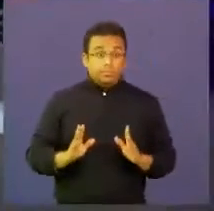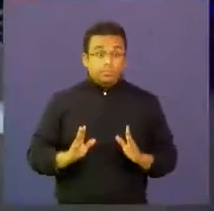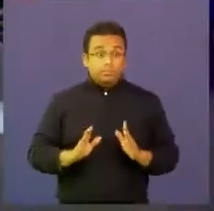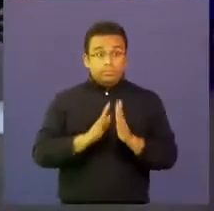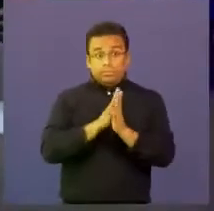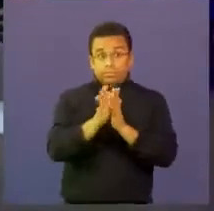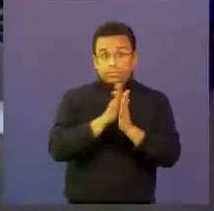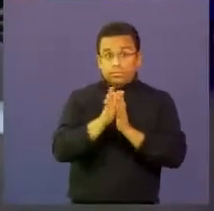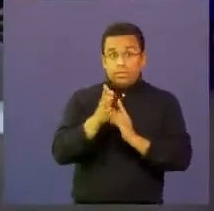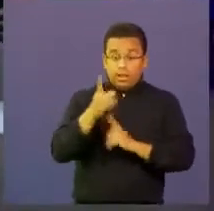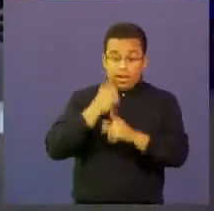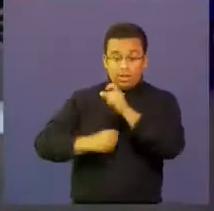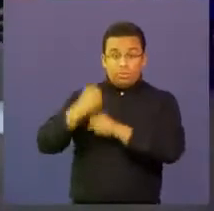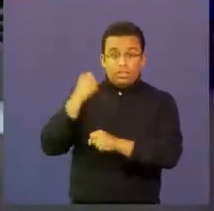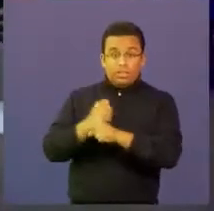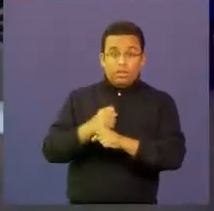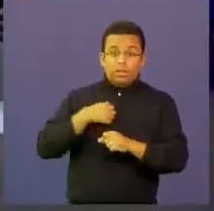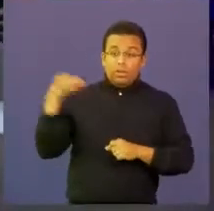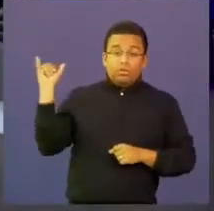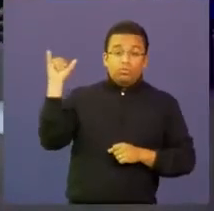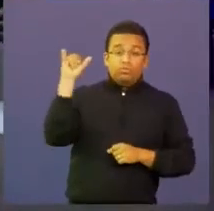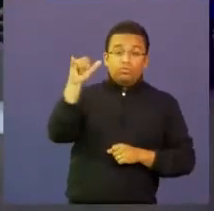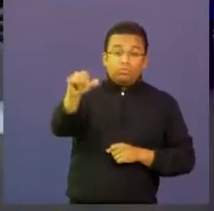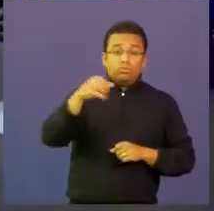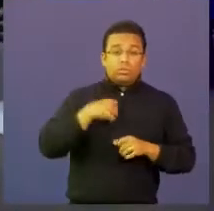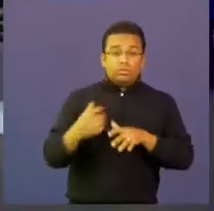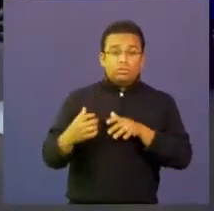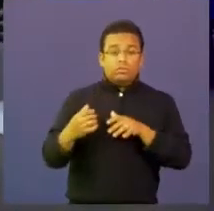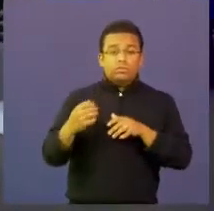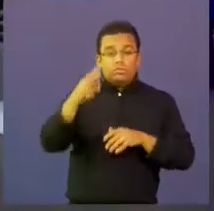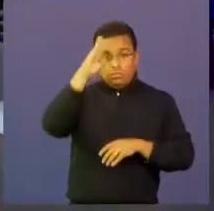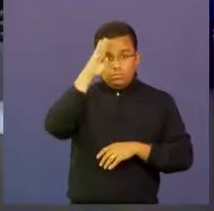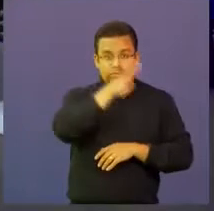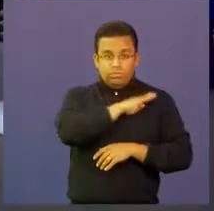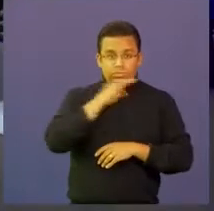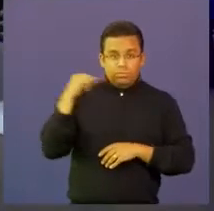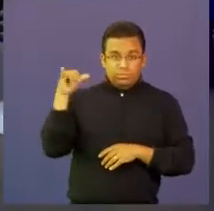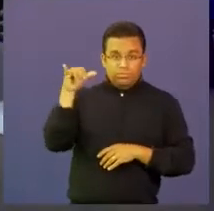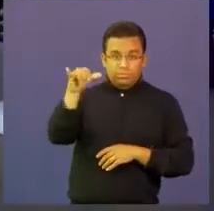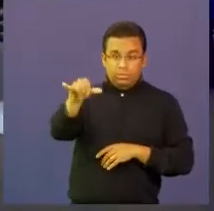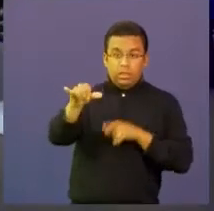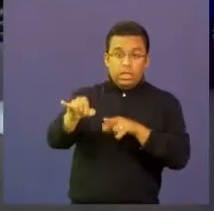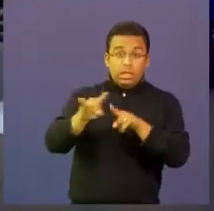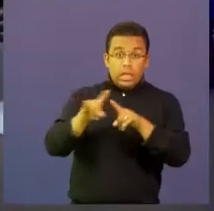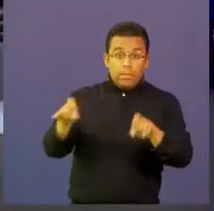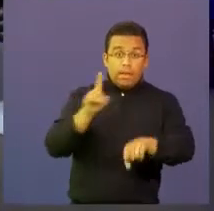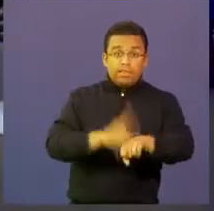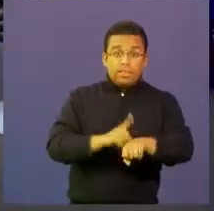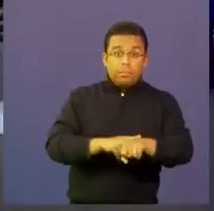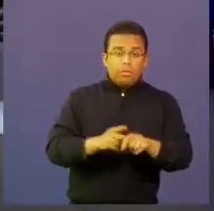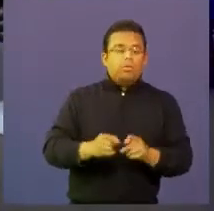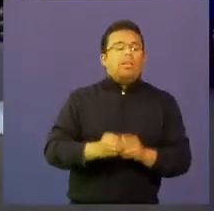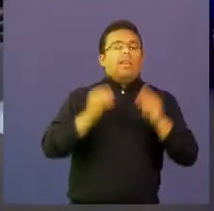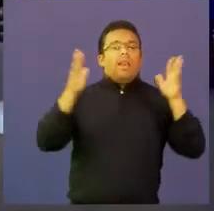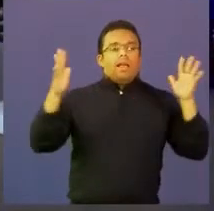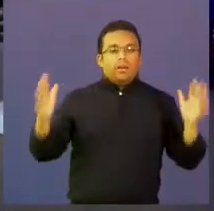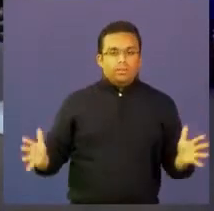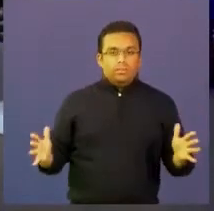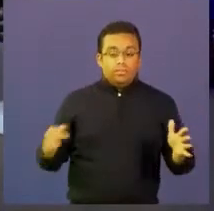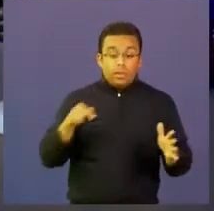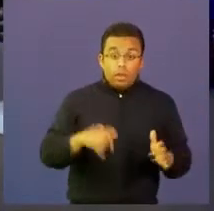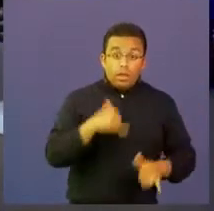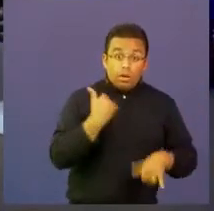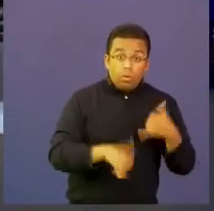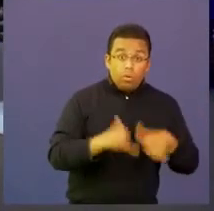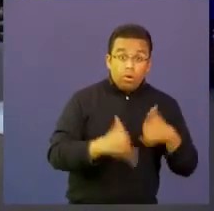que iniciamos el año pasado con la Fuerza Aérea Colombiana es de largo alcance no solamente el videojuego se